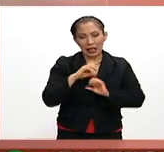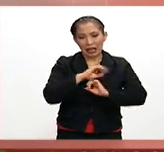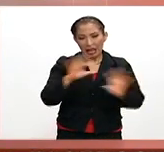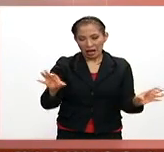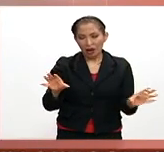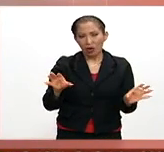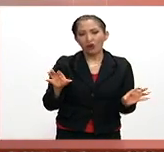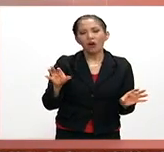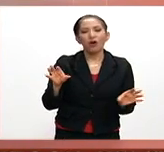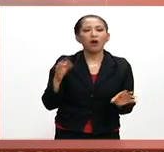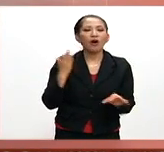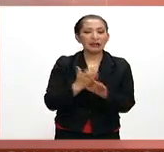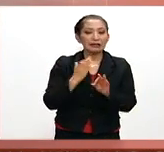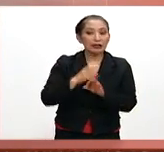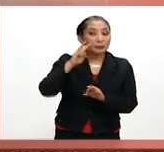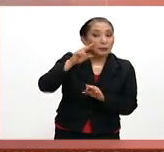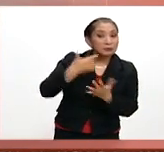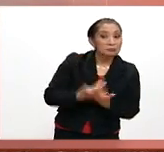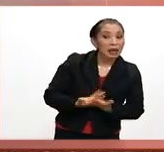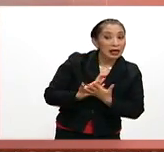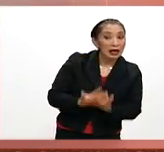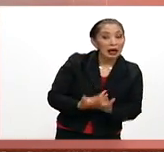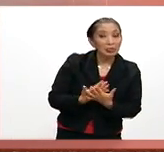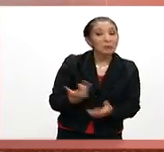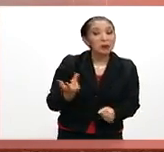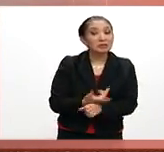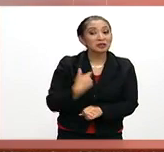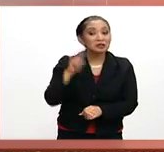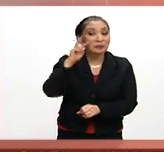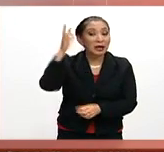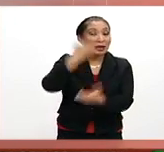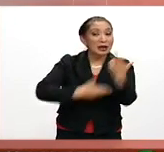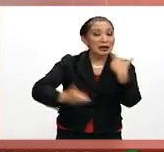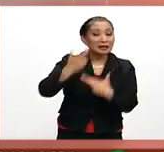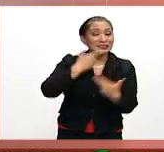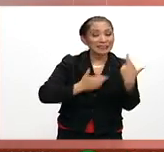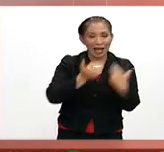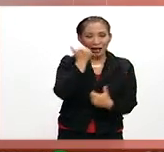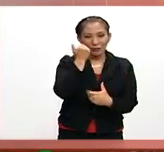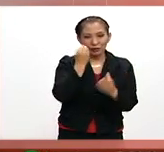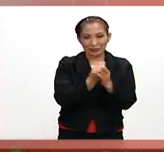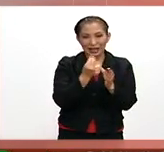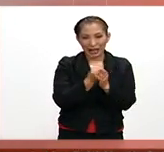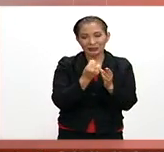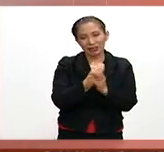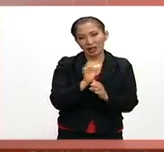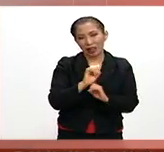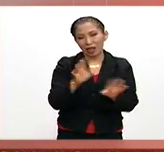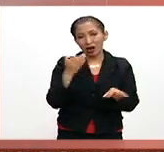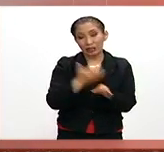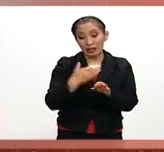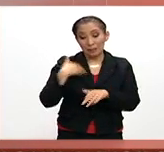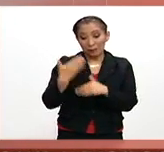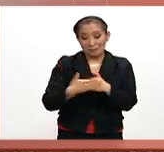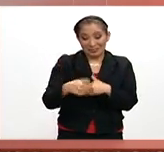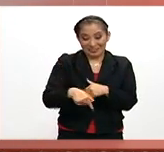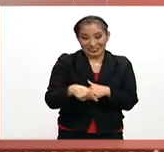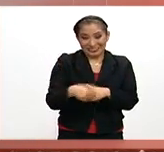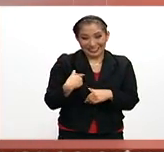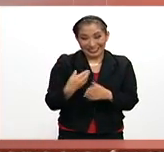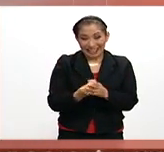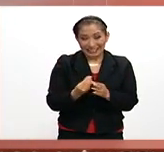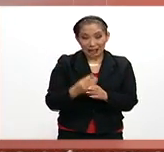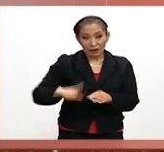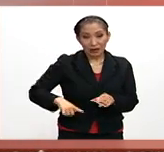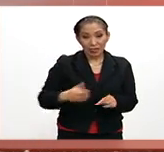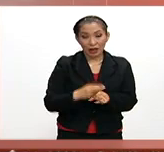estamos ante la espera precisamente de que se dé este regreso a clases y justamente en el marco del regreso a clases el